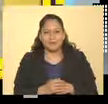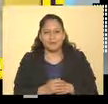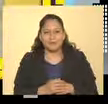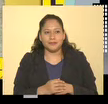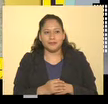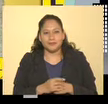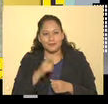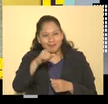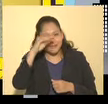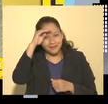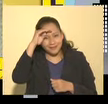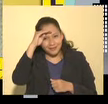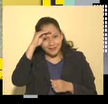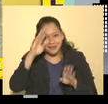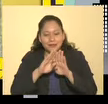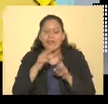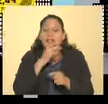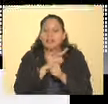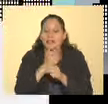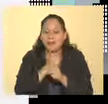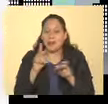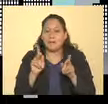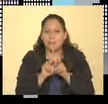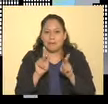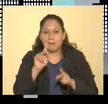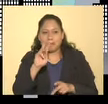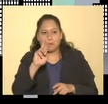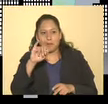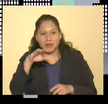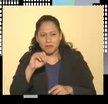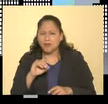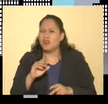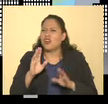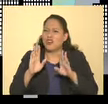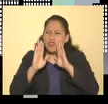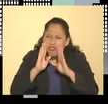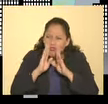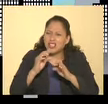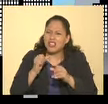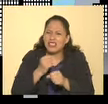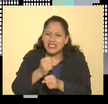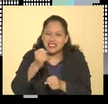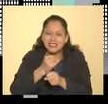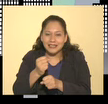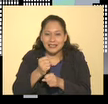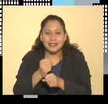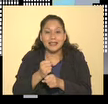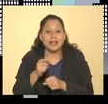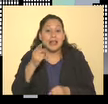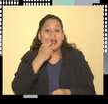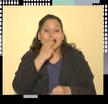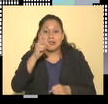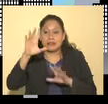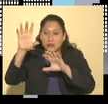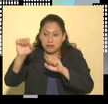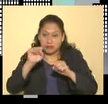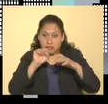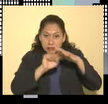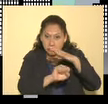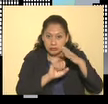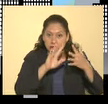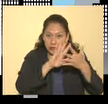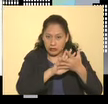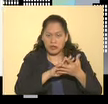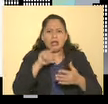¿Se imaginan al licenciado Primo de verdad? ¡Confíese! Bueno, porque dicen que lo apresaron, porque